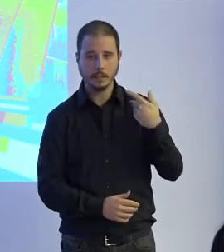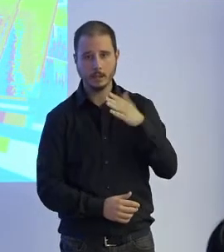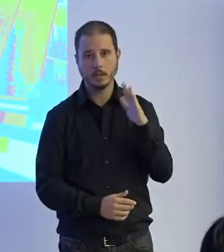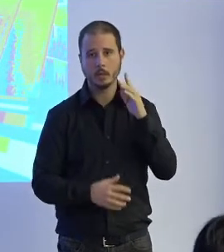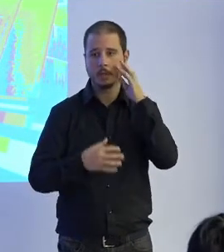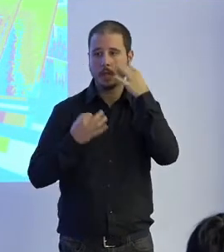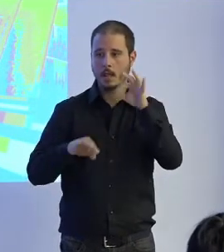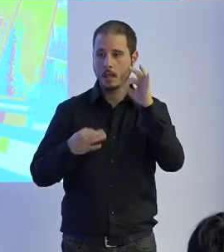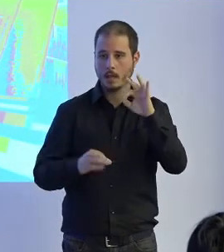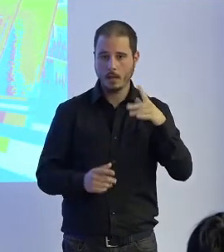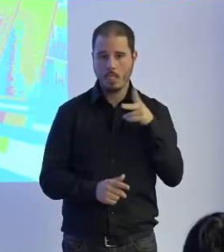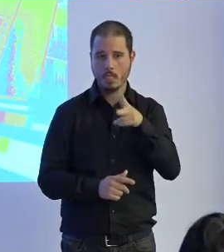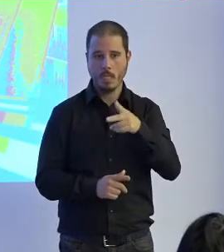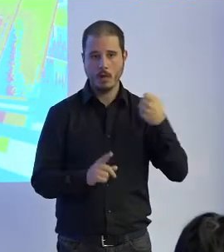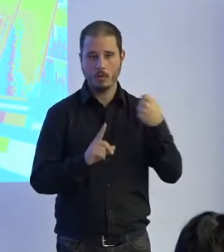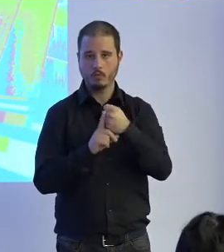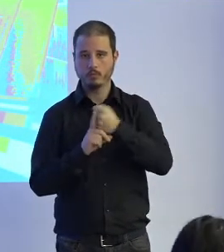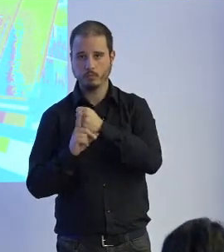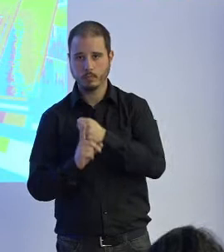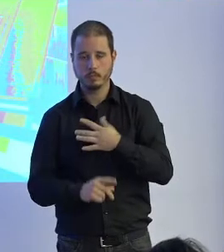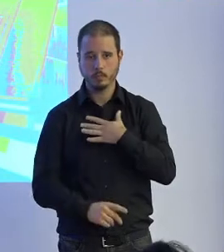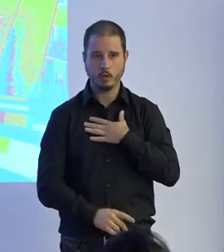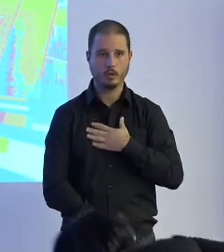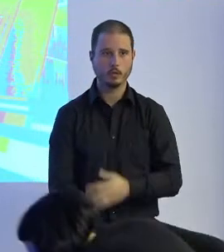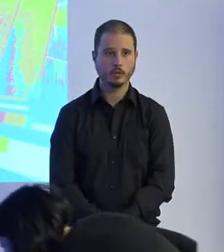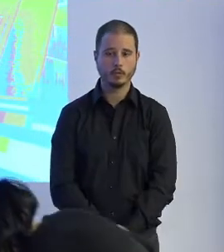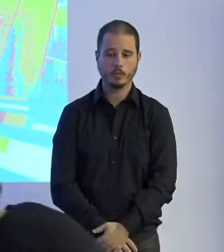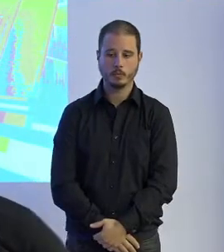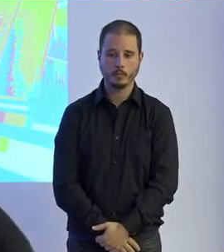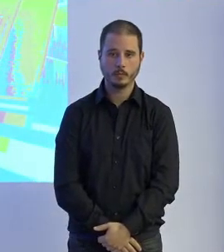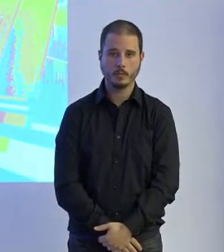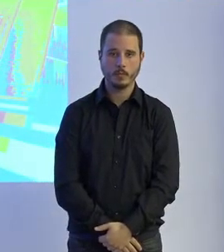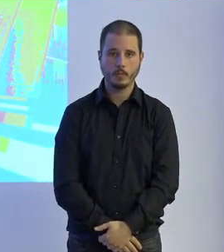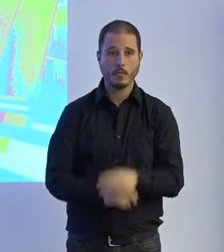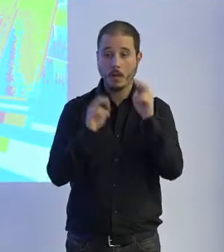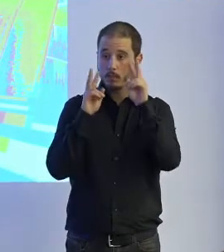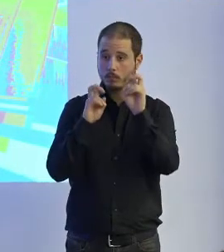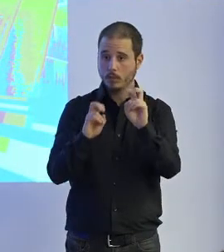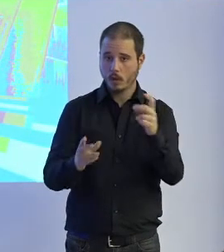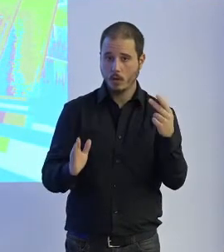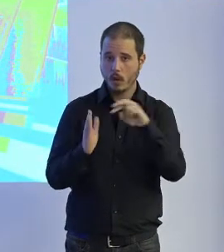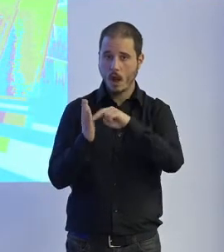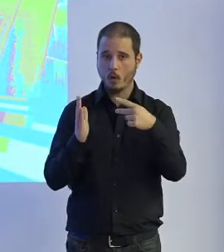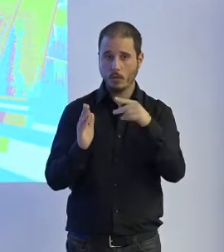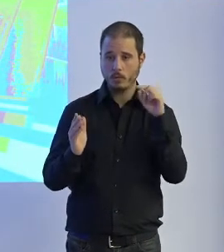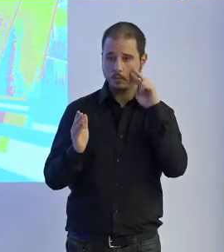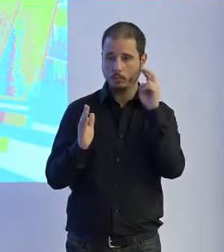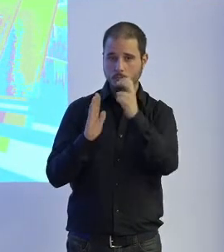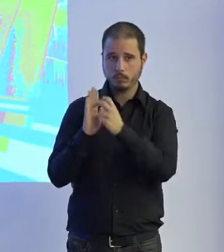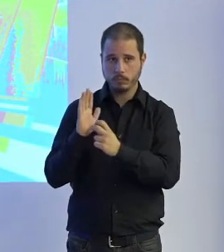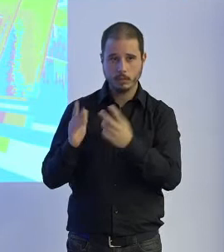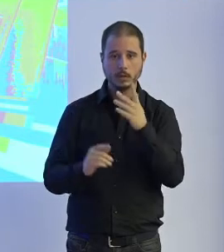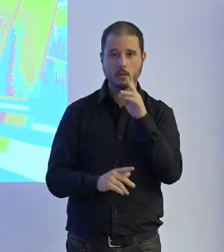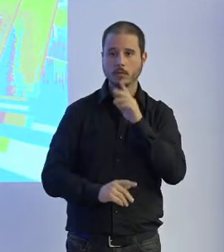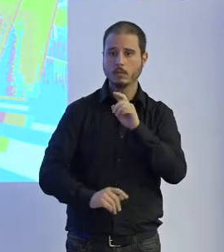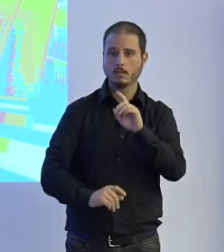derechos. La discriminación algorítmica hemos visto que se puede producir o bien porque la máquina